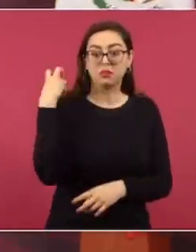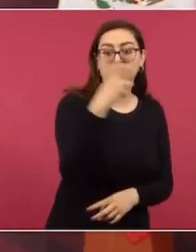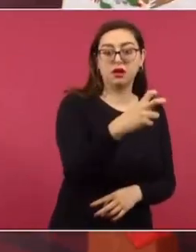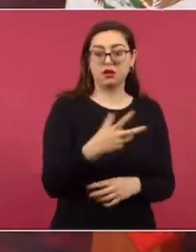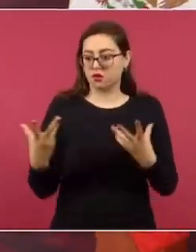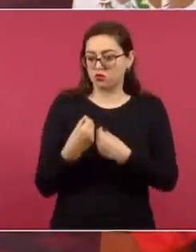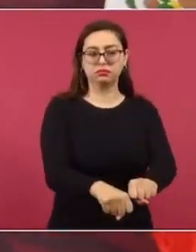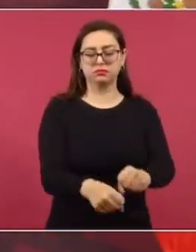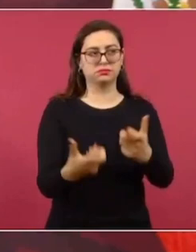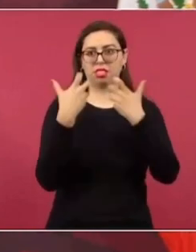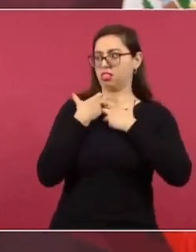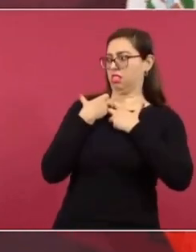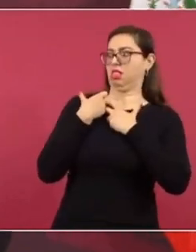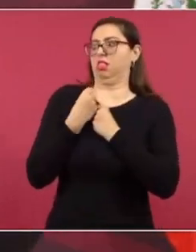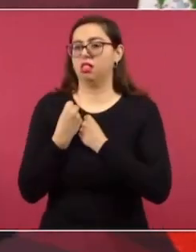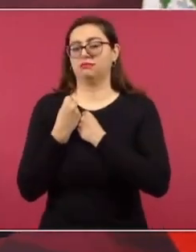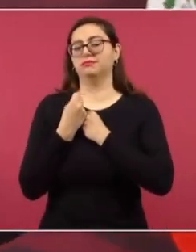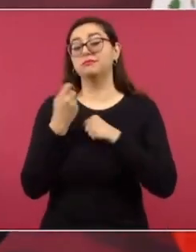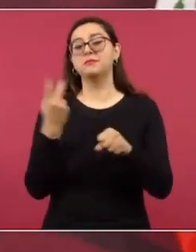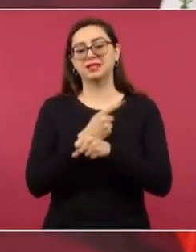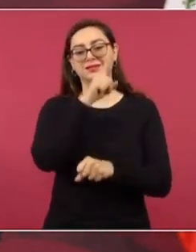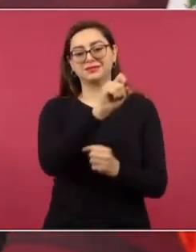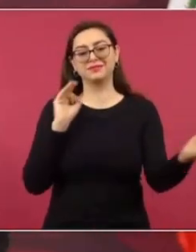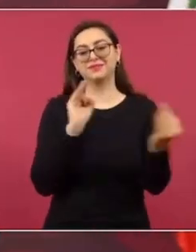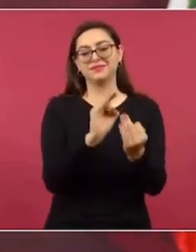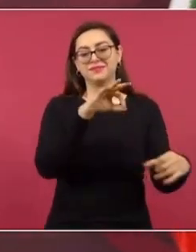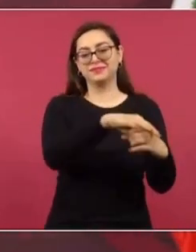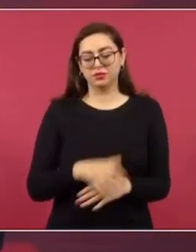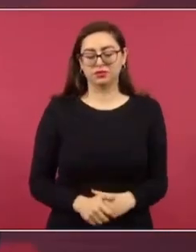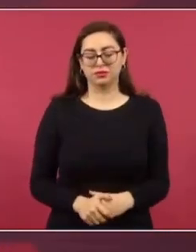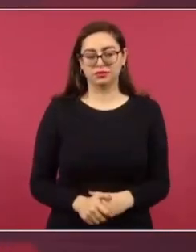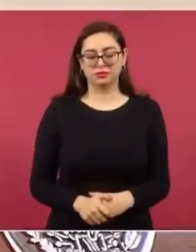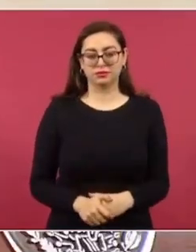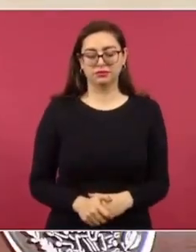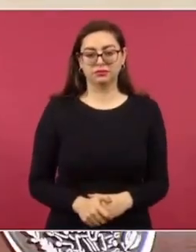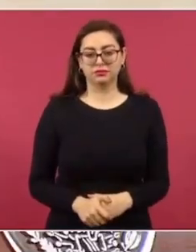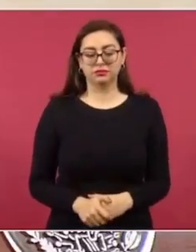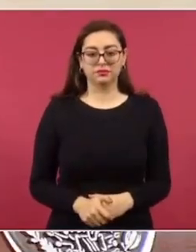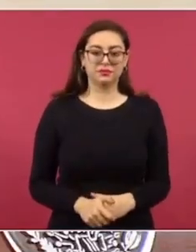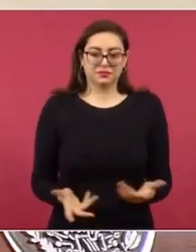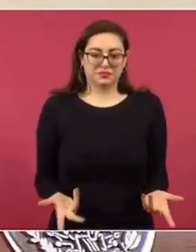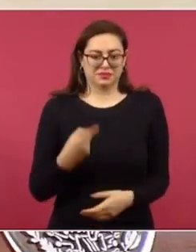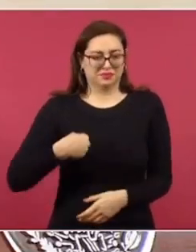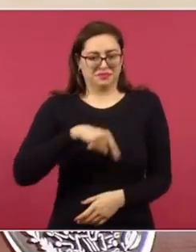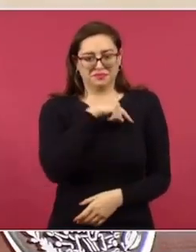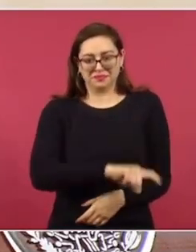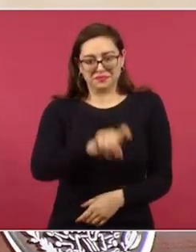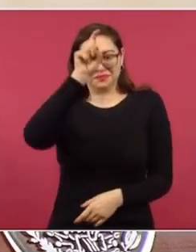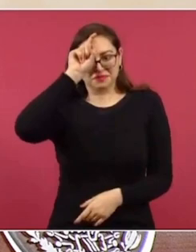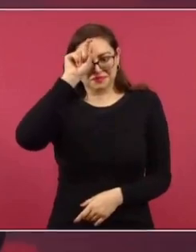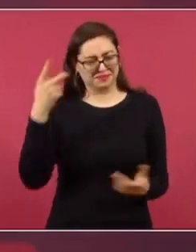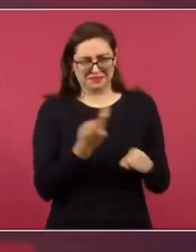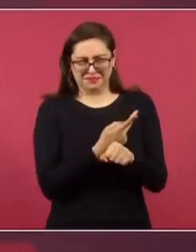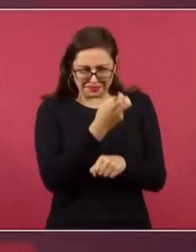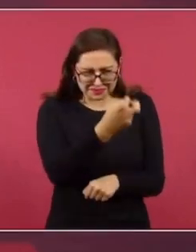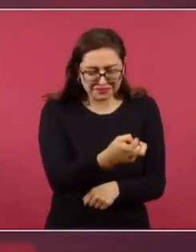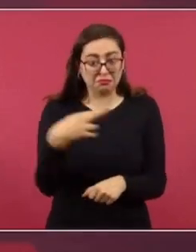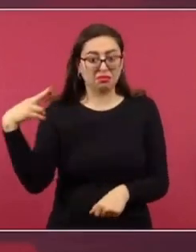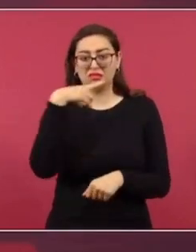elecciones en Estados Unidos. Y nos avisaron cinco minutos antes. Entonces planteamos que no era eso